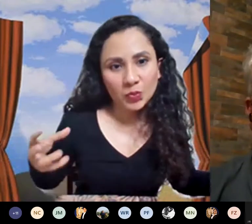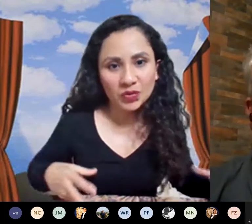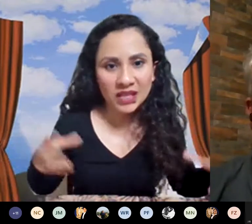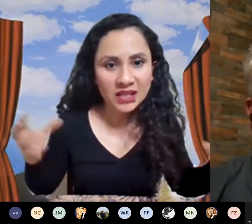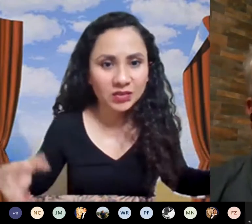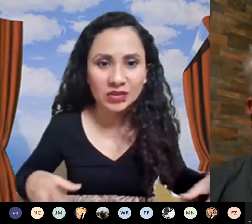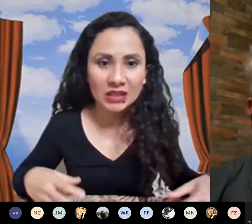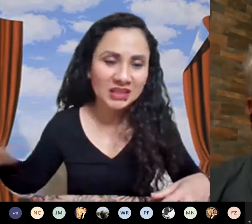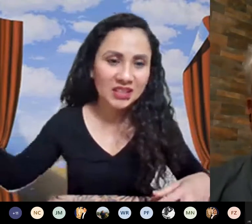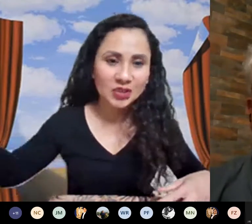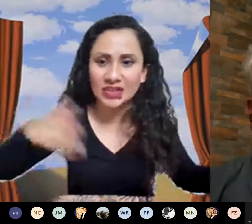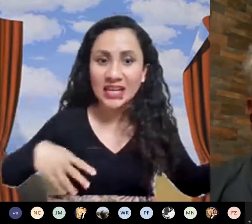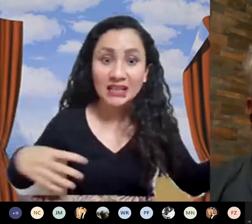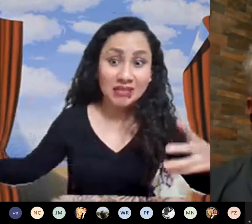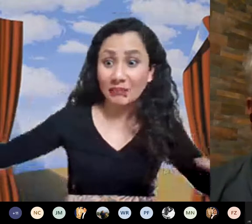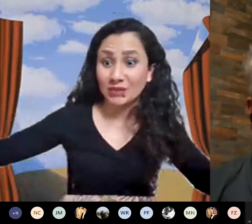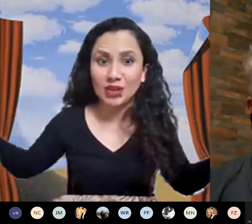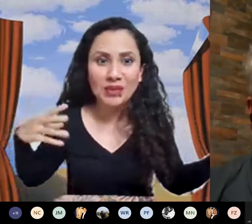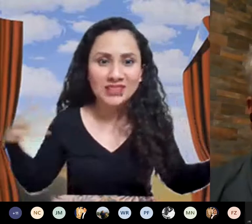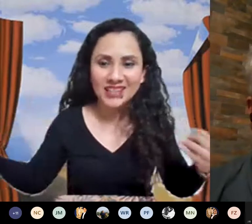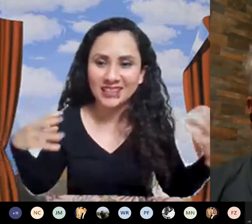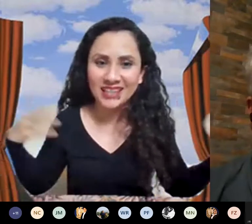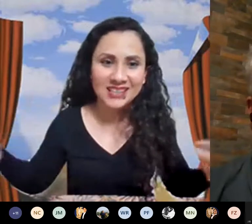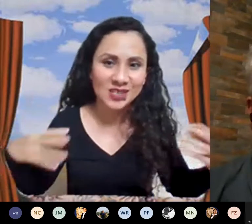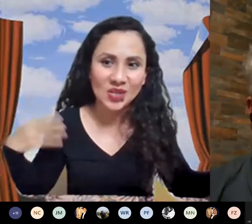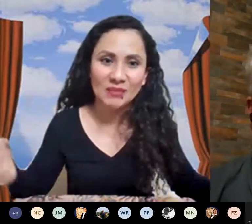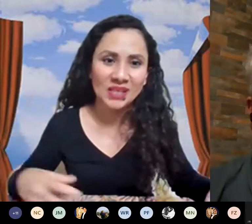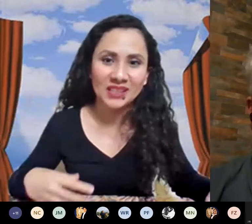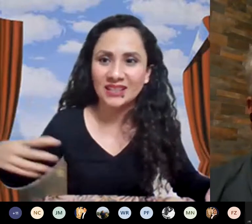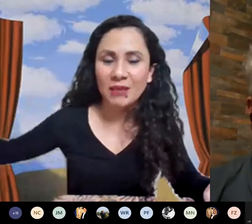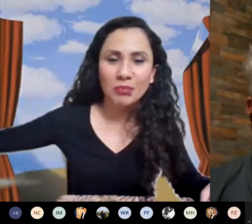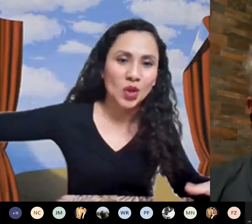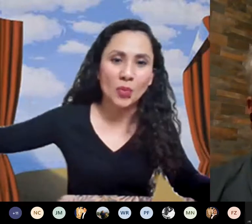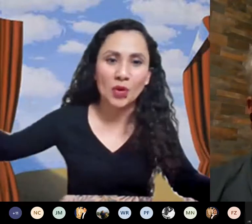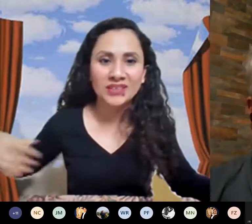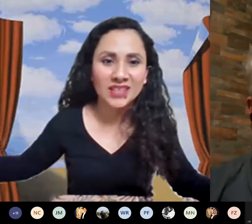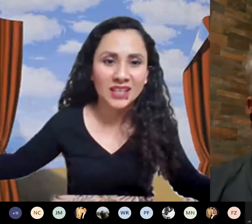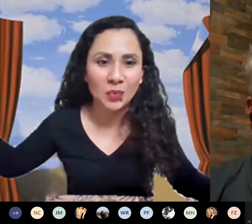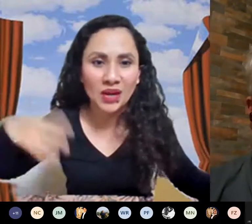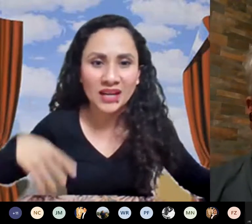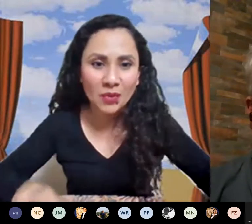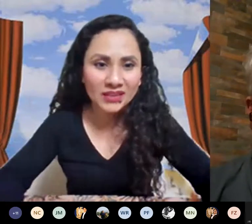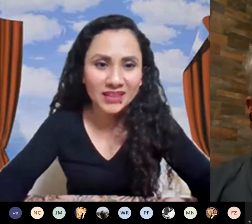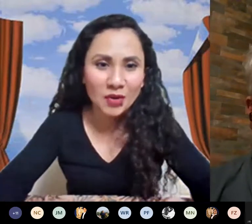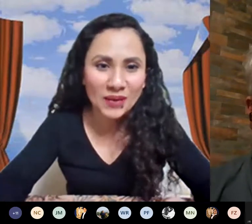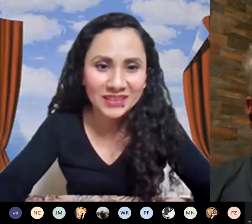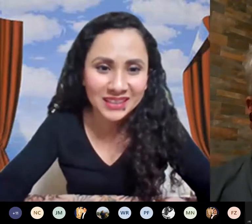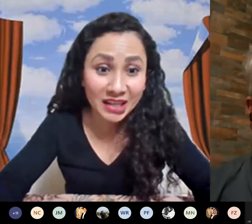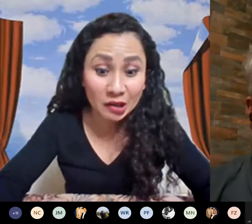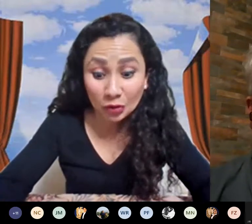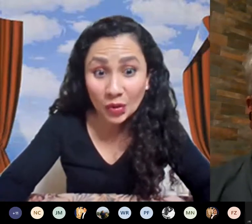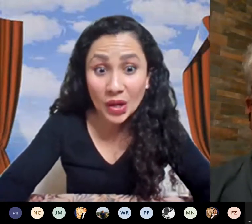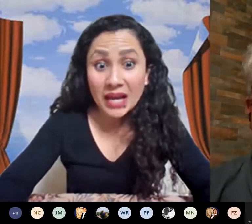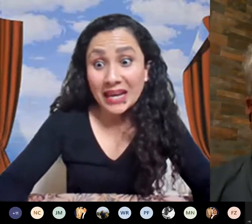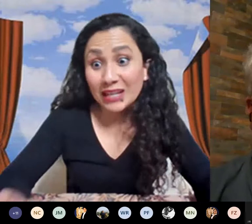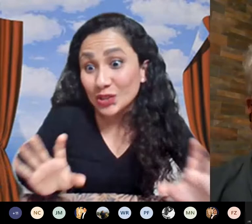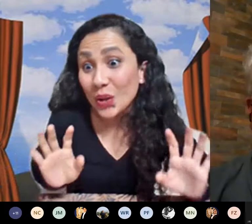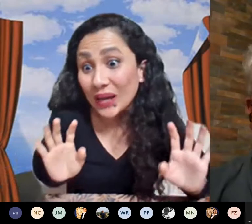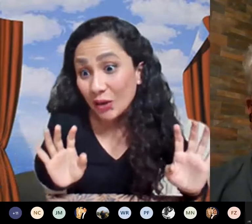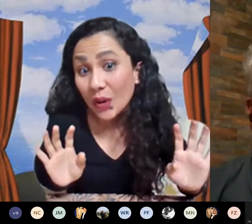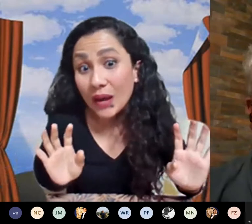ya los procesos o sea mientras yo siga captando más clientes que es lo que me interesa pues compro más equipo al cabo que tengo más dinero